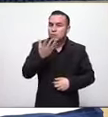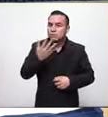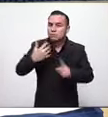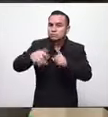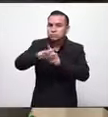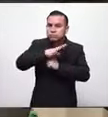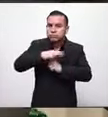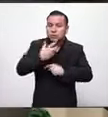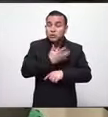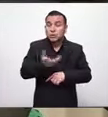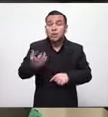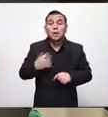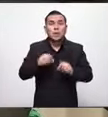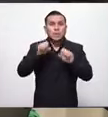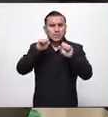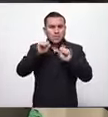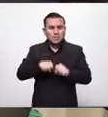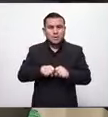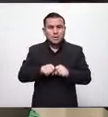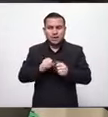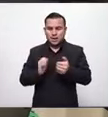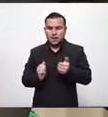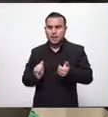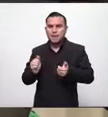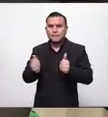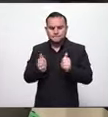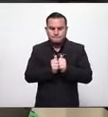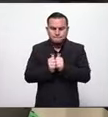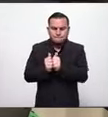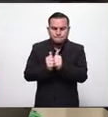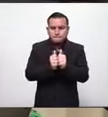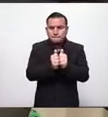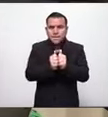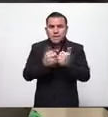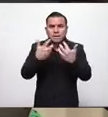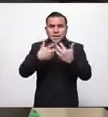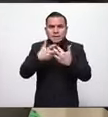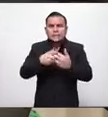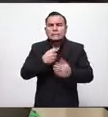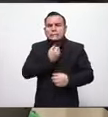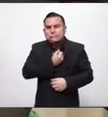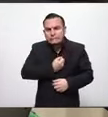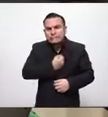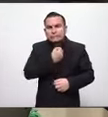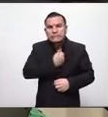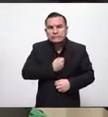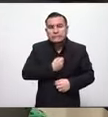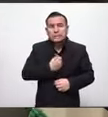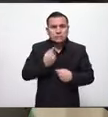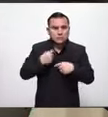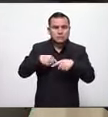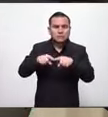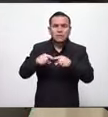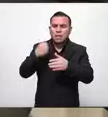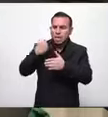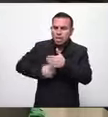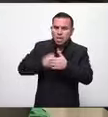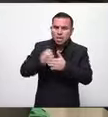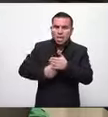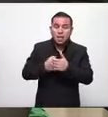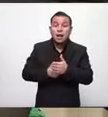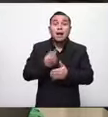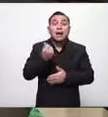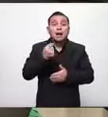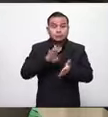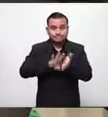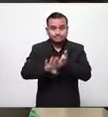ventanilla en donde nosotros podríamos acompañar a las empresas que se han visto afectadas en el acceso a financiamiento para que puedan tener la liquidez